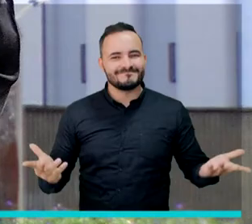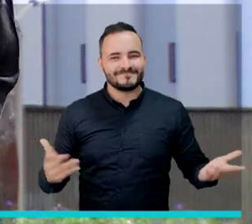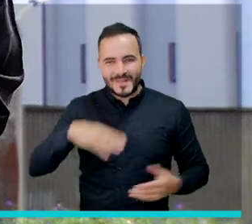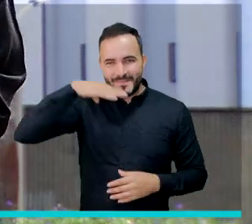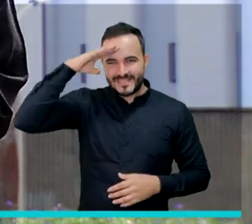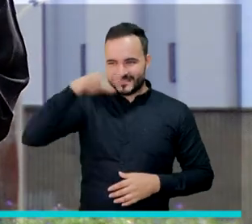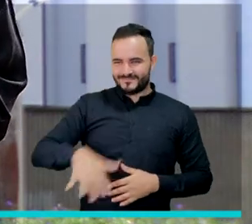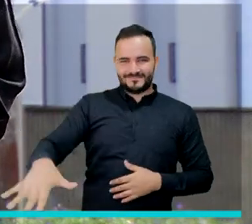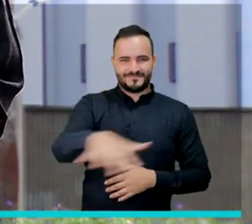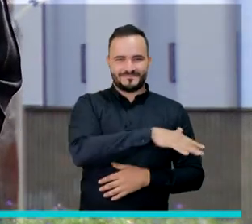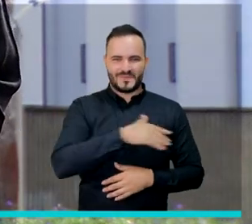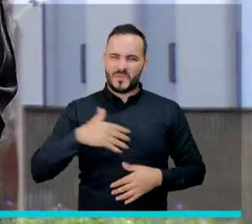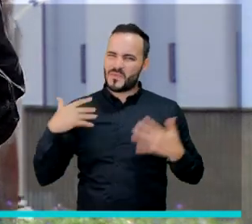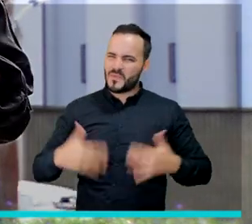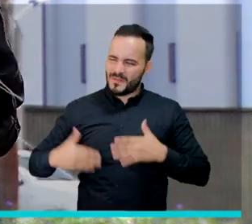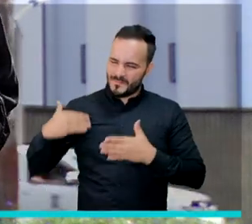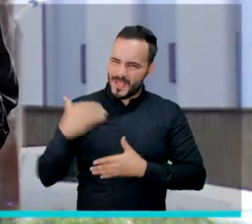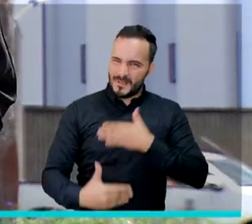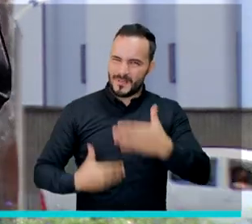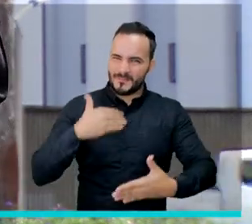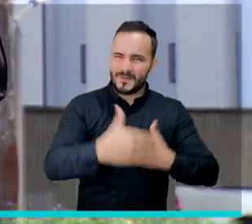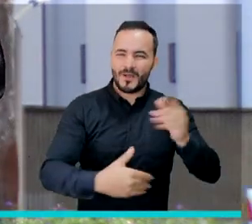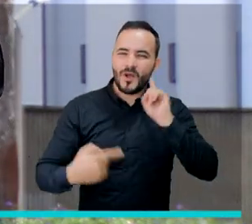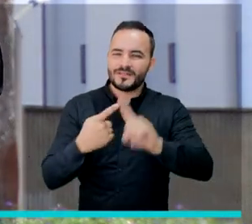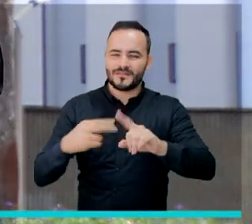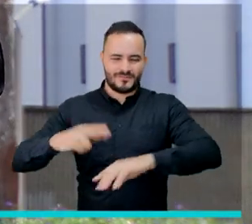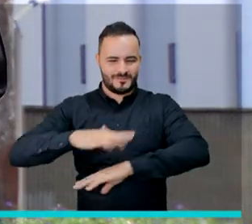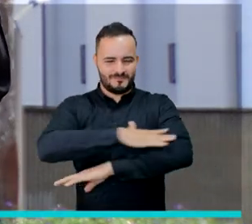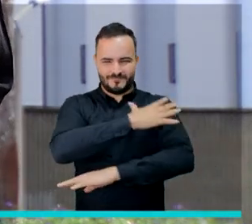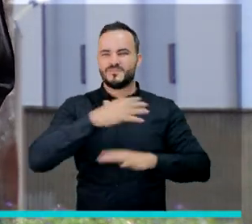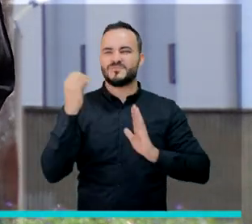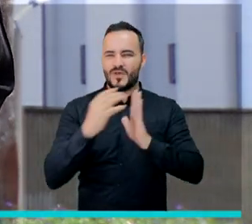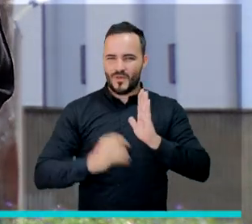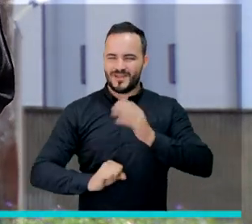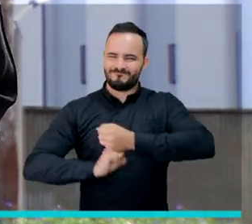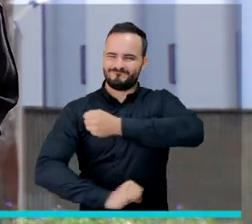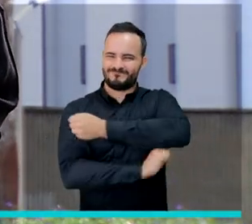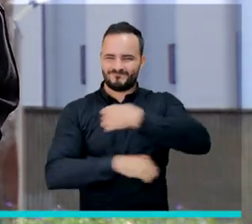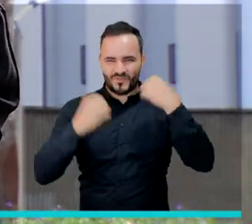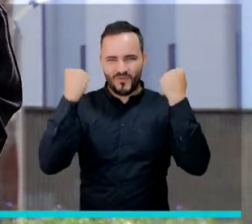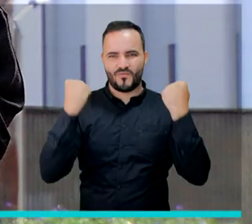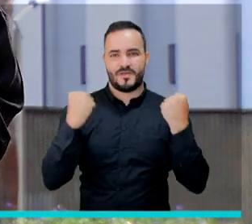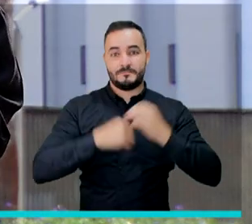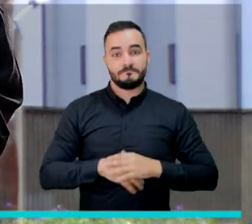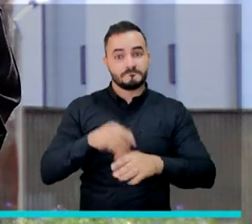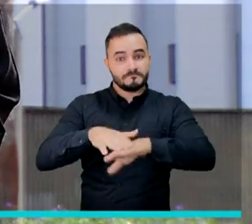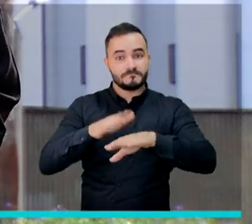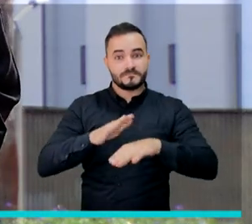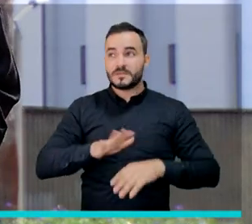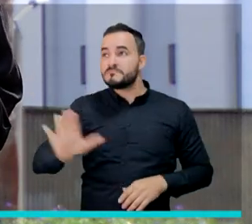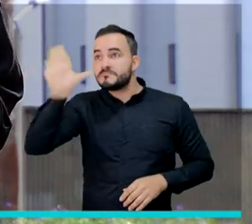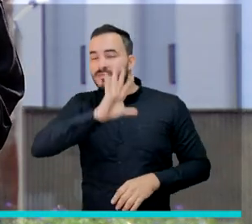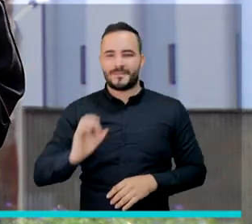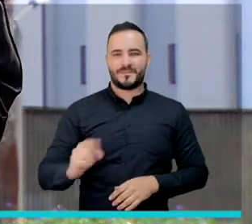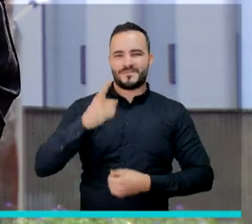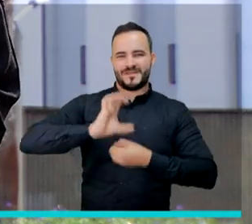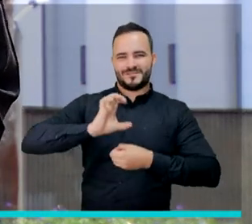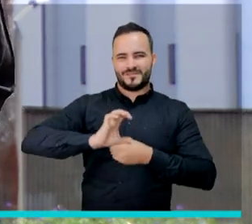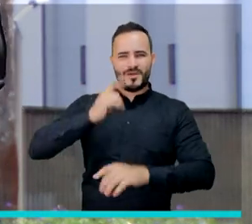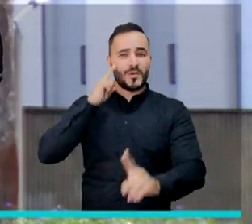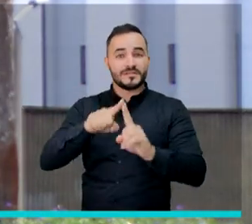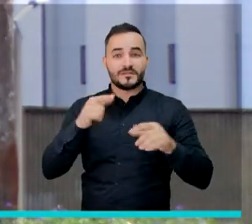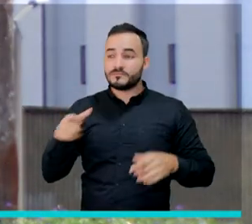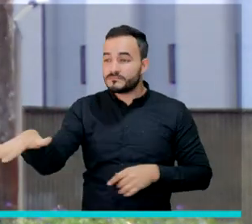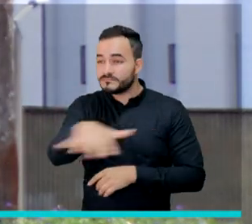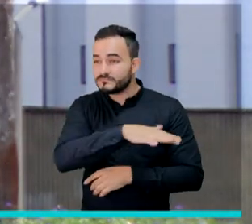Medellín sigue dando pasos importantes para consolidarse como Valle del Software. Esta vez se convirtió en la primera ciudad en crear una aplicación para